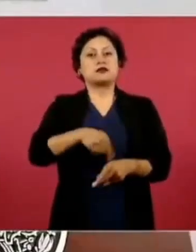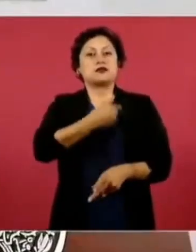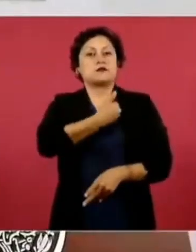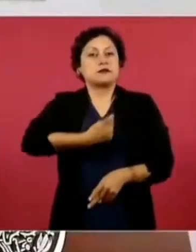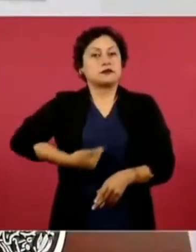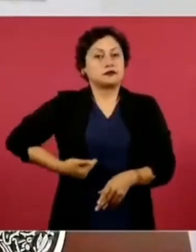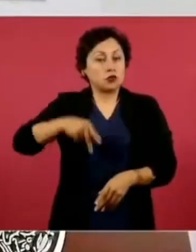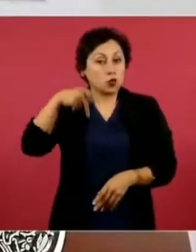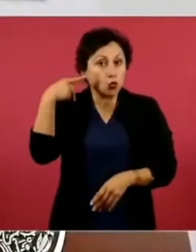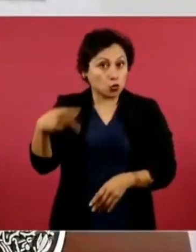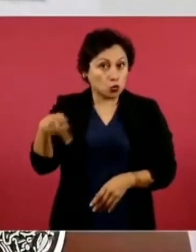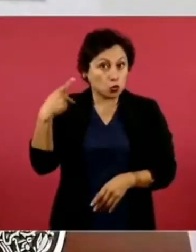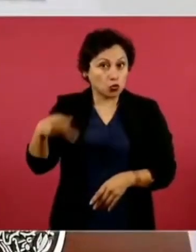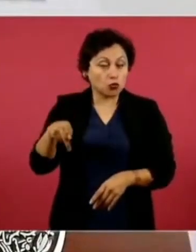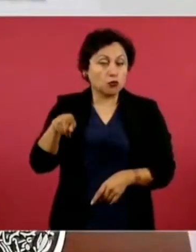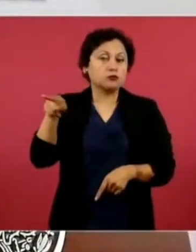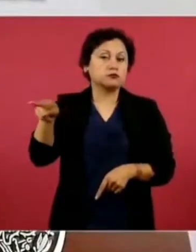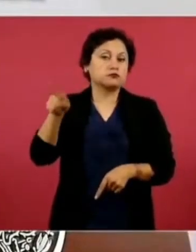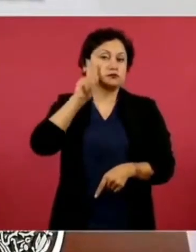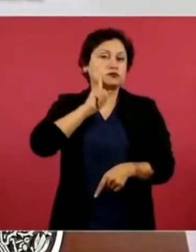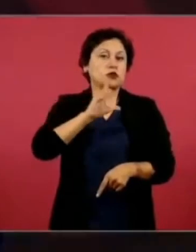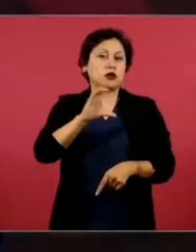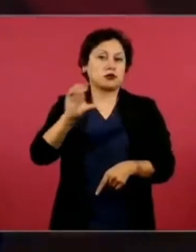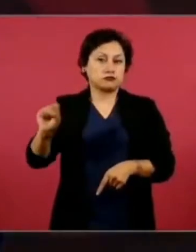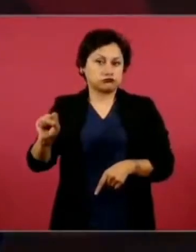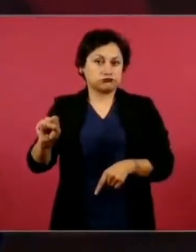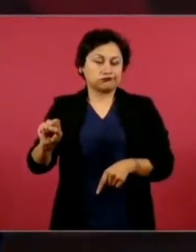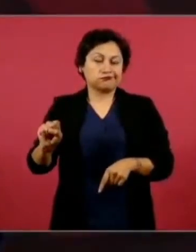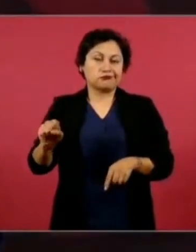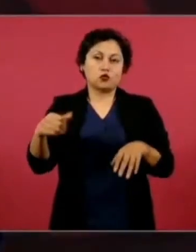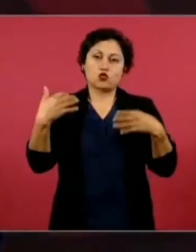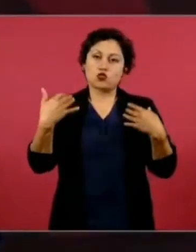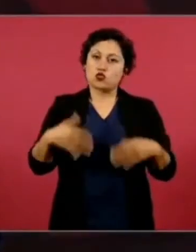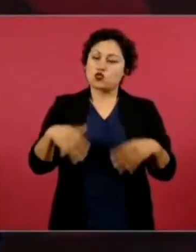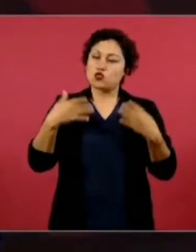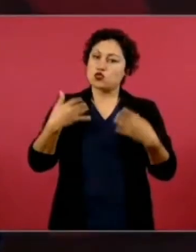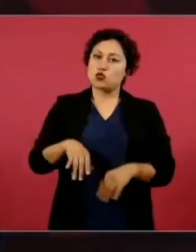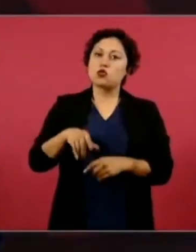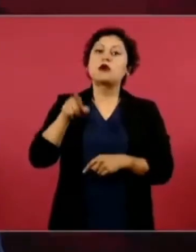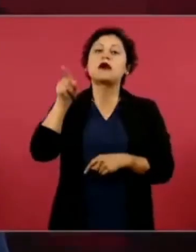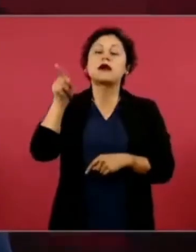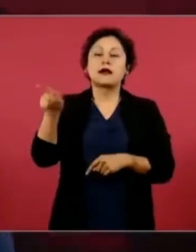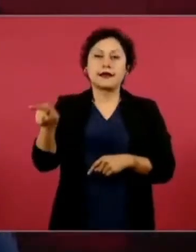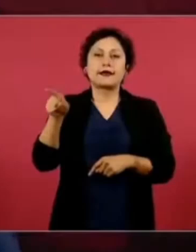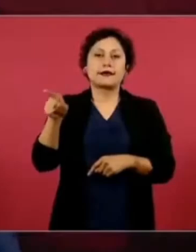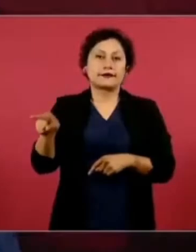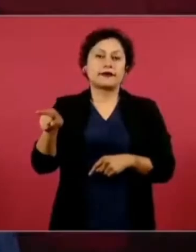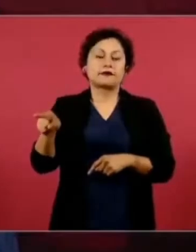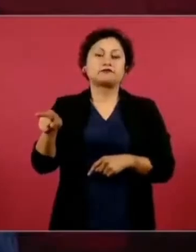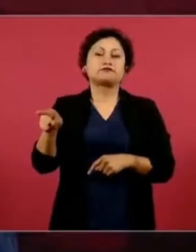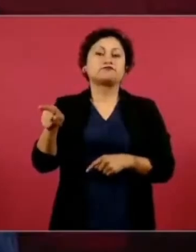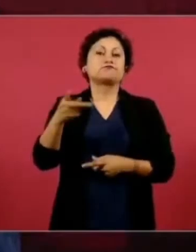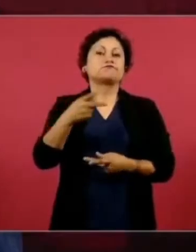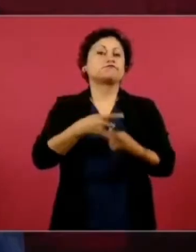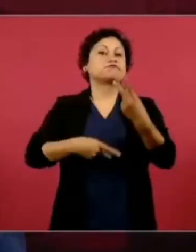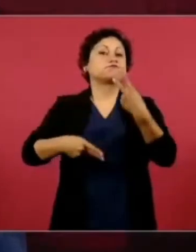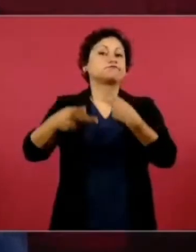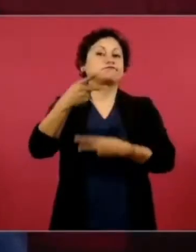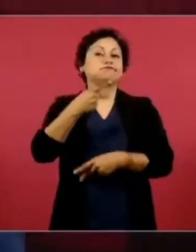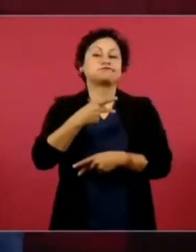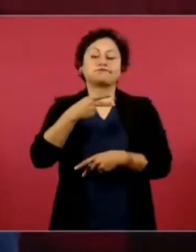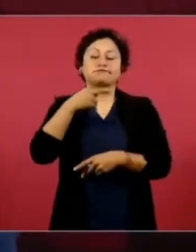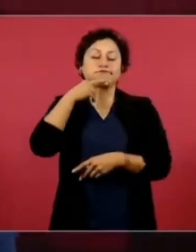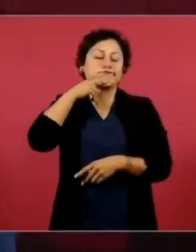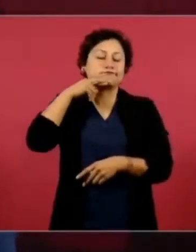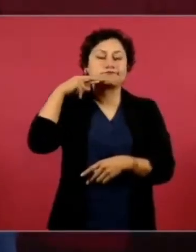Claudia Chemba se va a convertir en poco tiempo en la